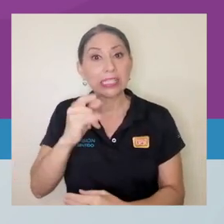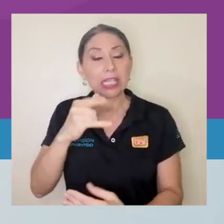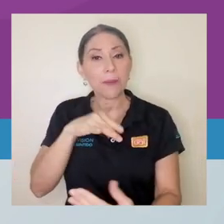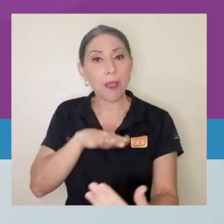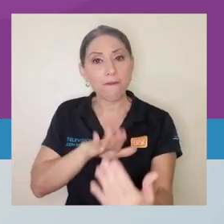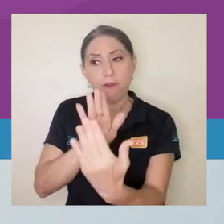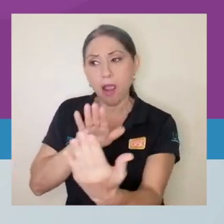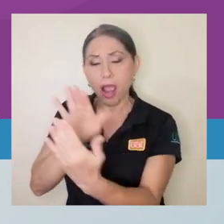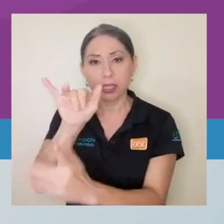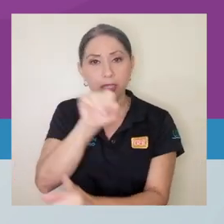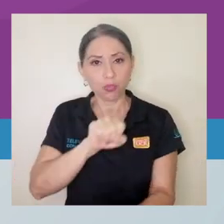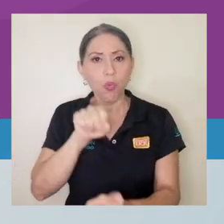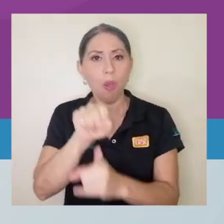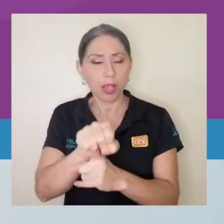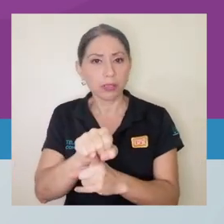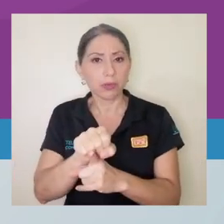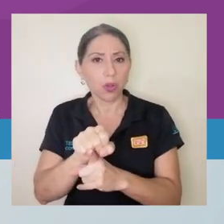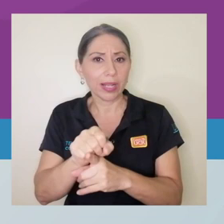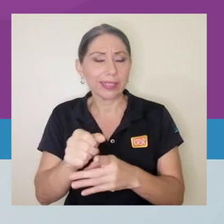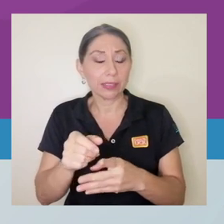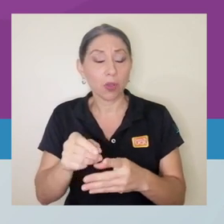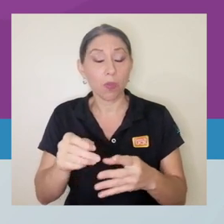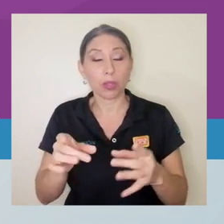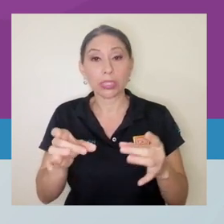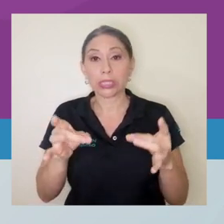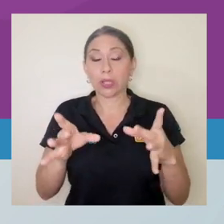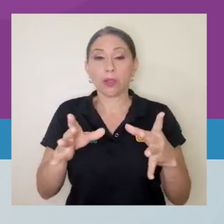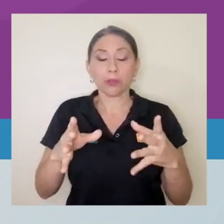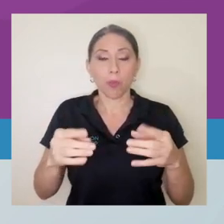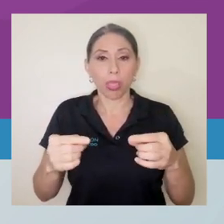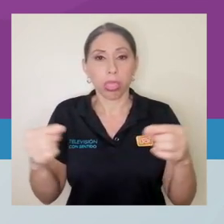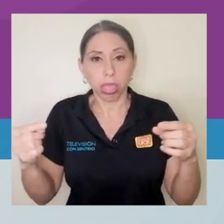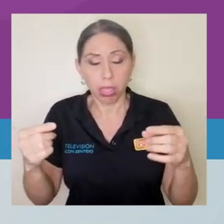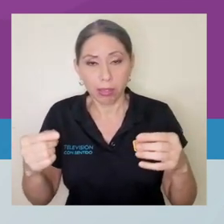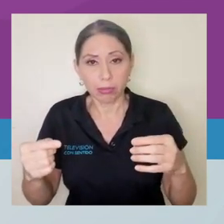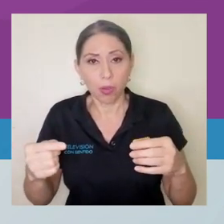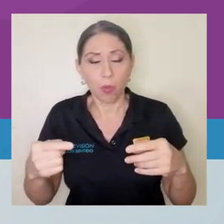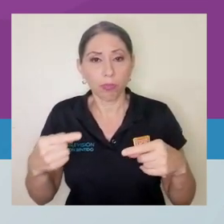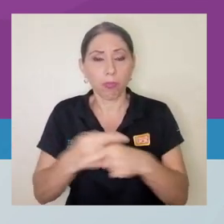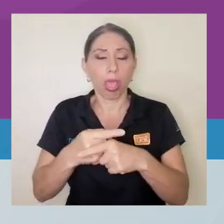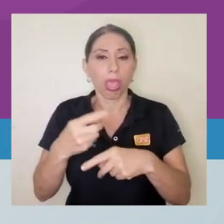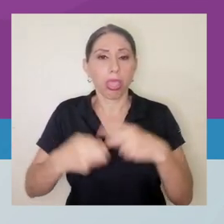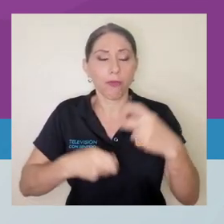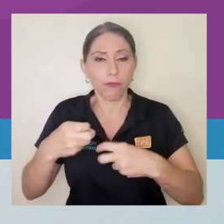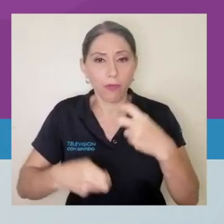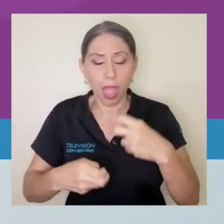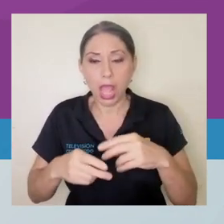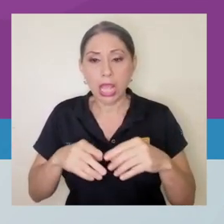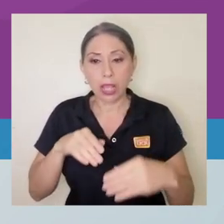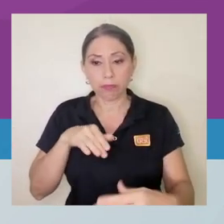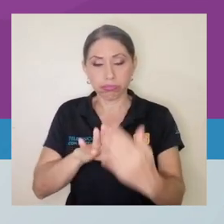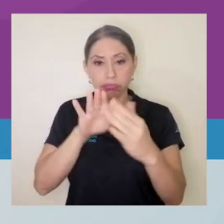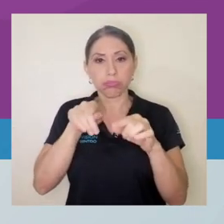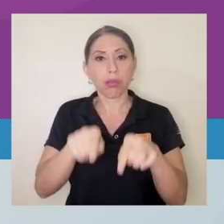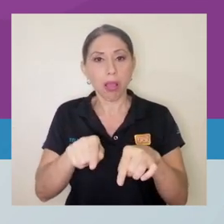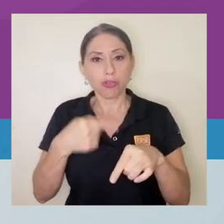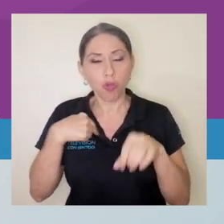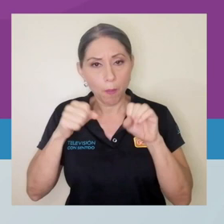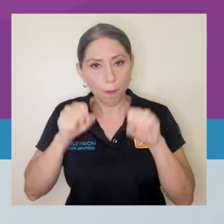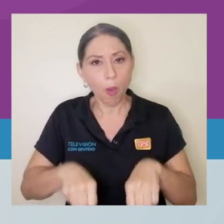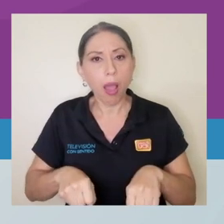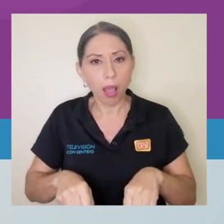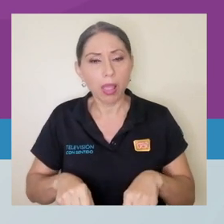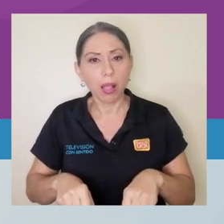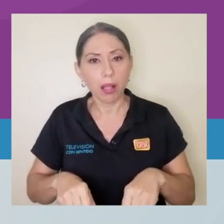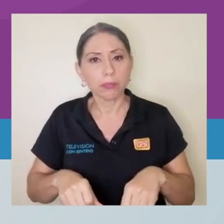que procura es eso, que ante situaciones que pueden resultar adversas, amenazantes, conflictuantes,